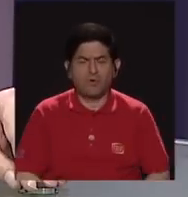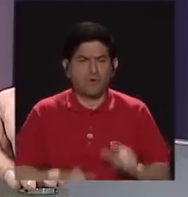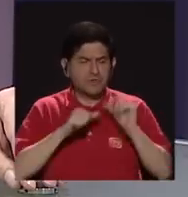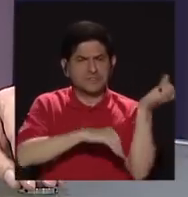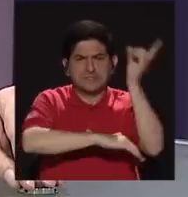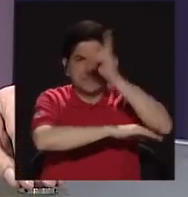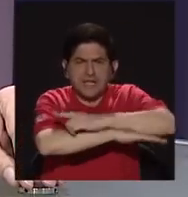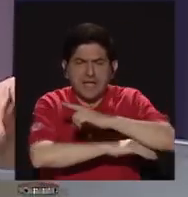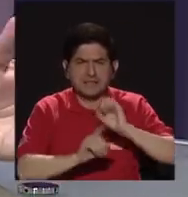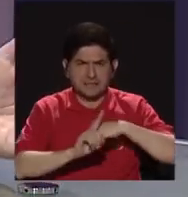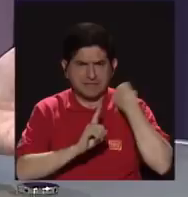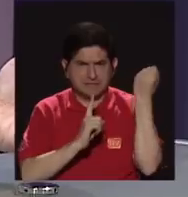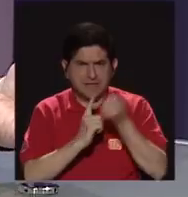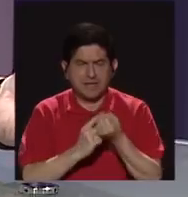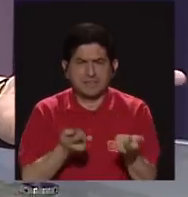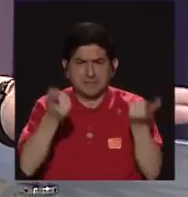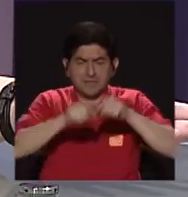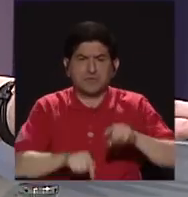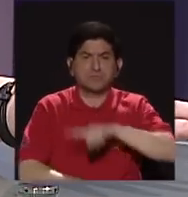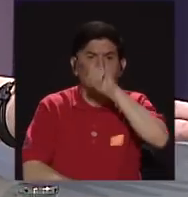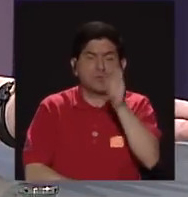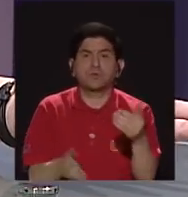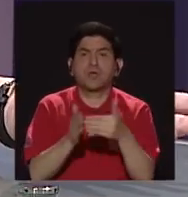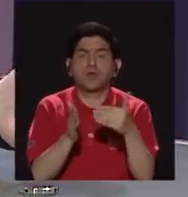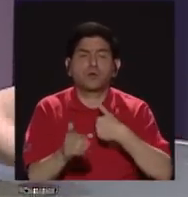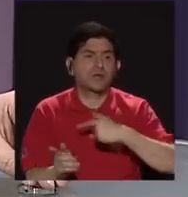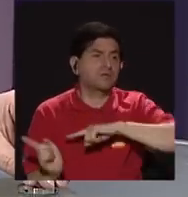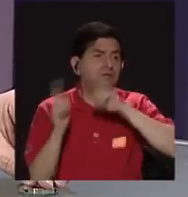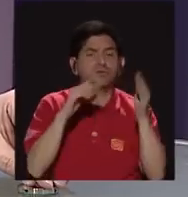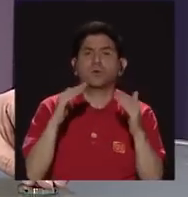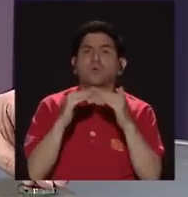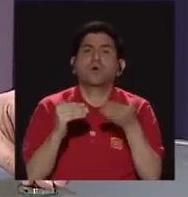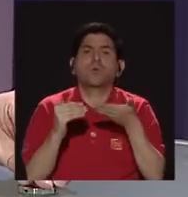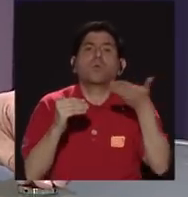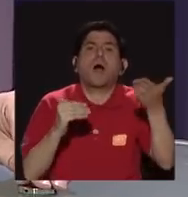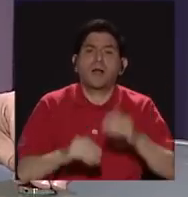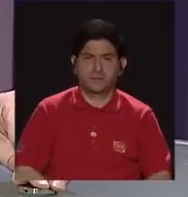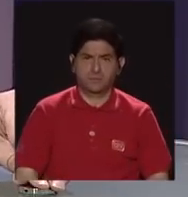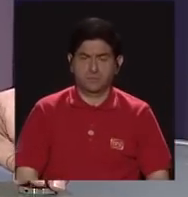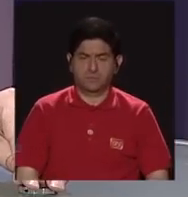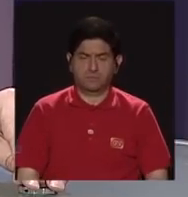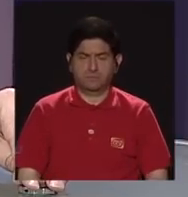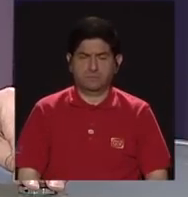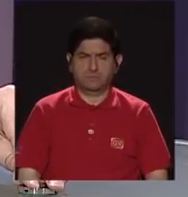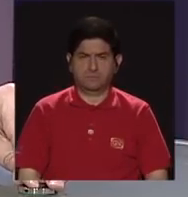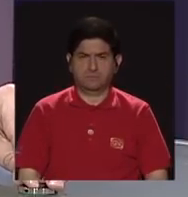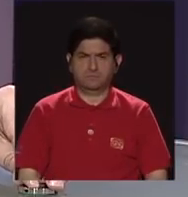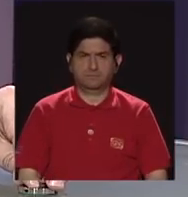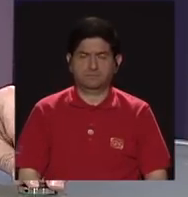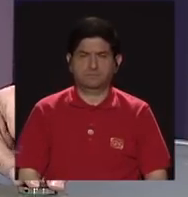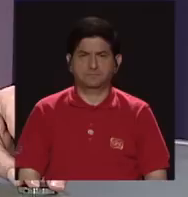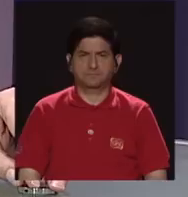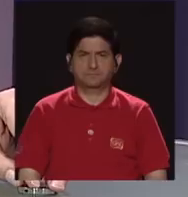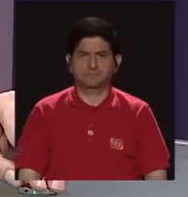subsiguientes a la tragedia me preguntaban, ¿y cuándo regreso a mi casita? ¿Cuándo regreso a mi hogar? ¿Verdad? Entonces,